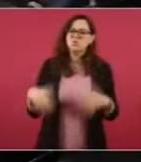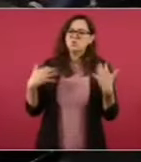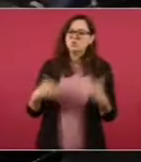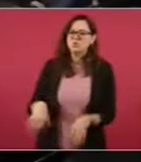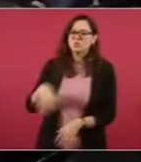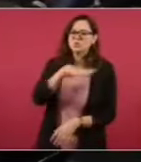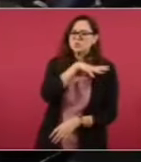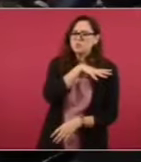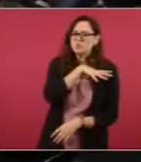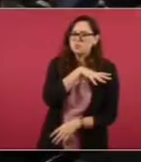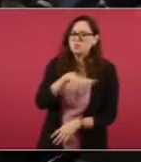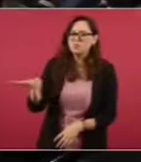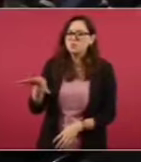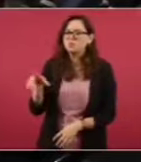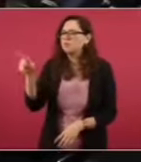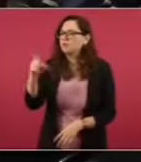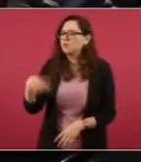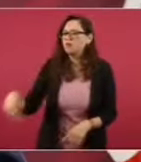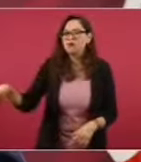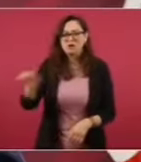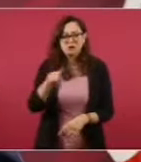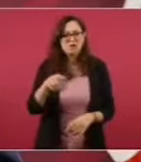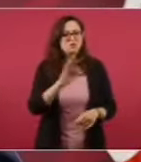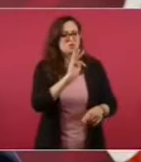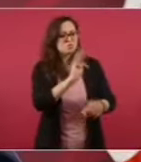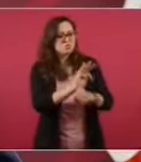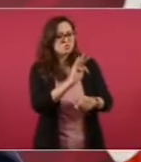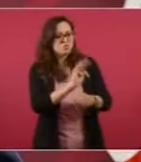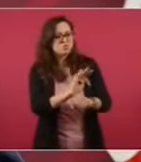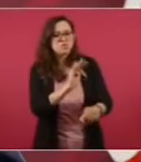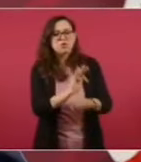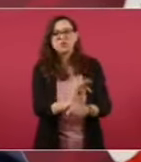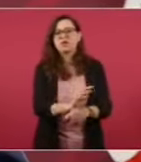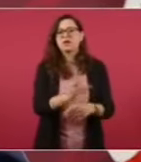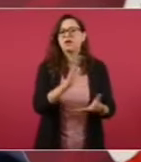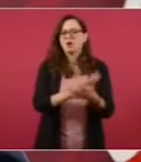que les gustan los sabadazos.